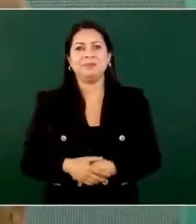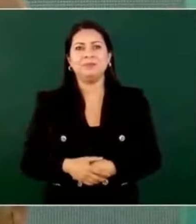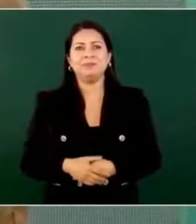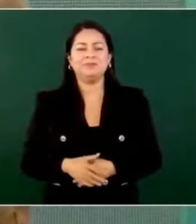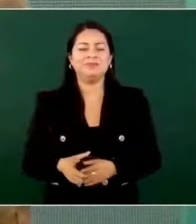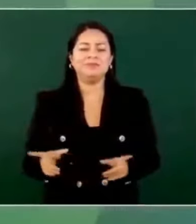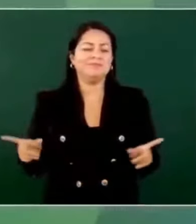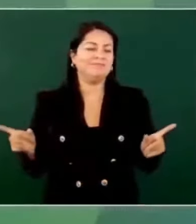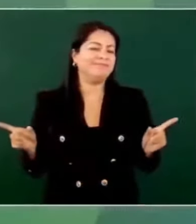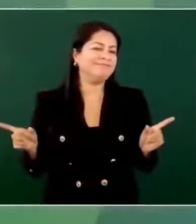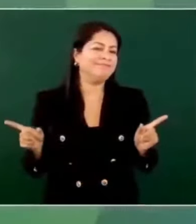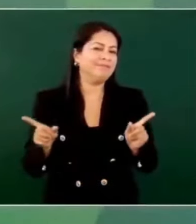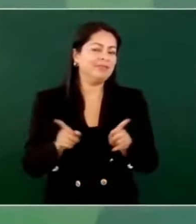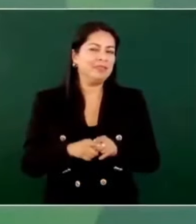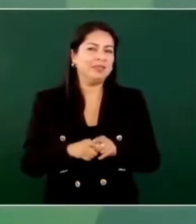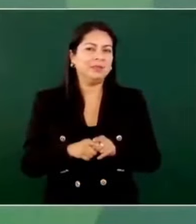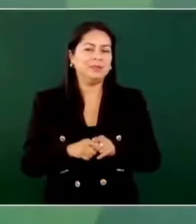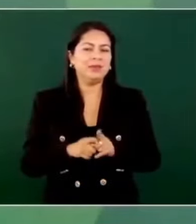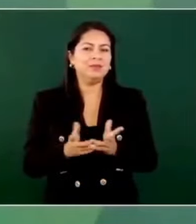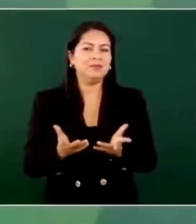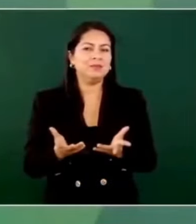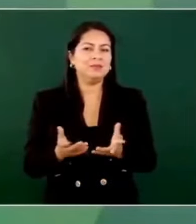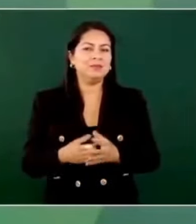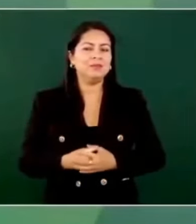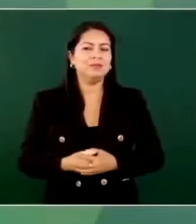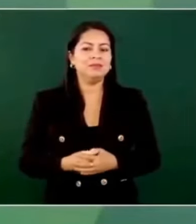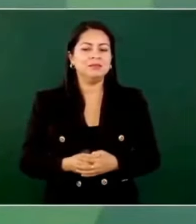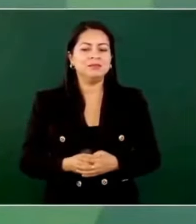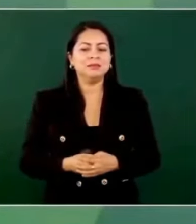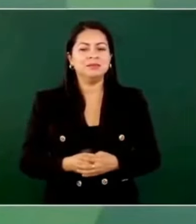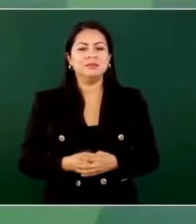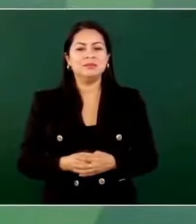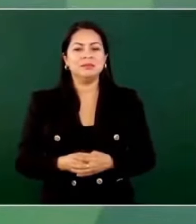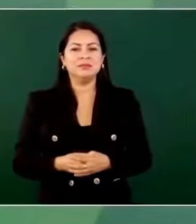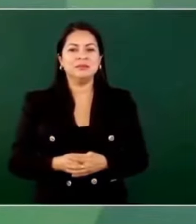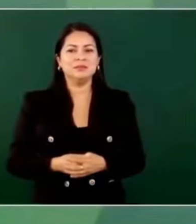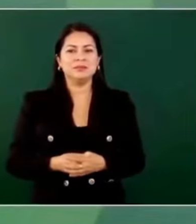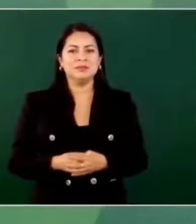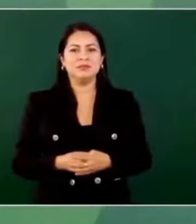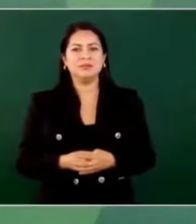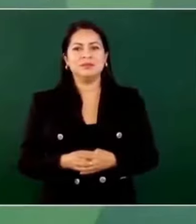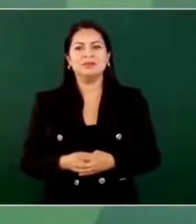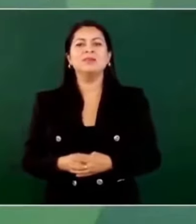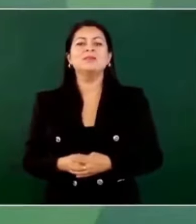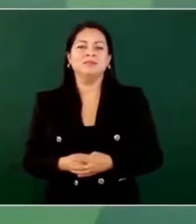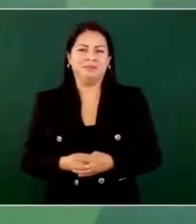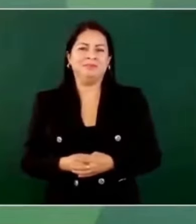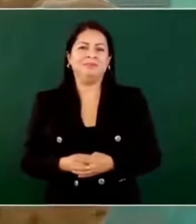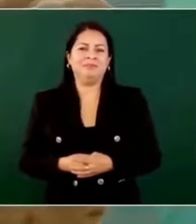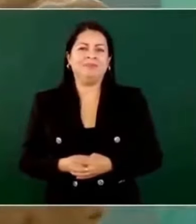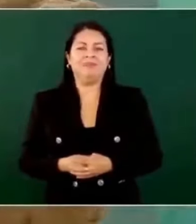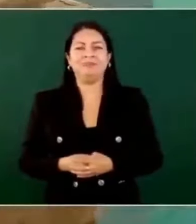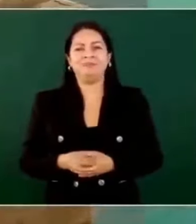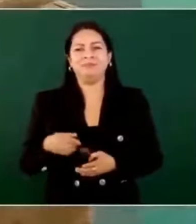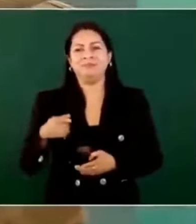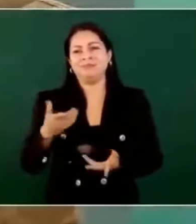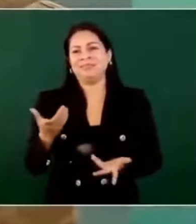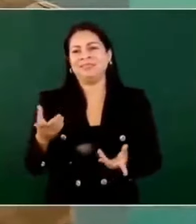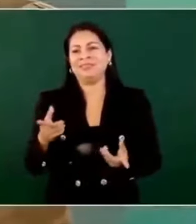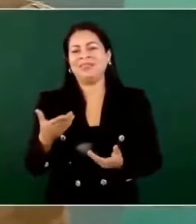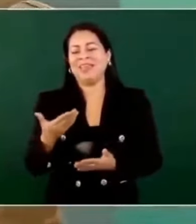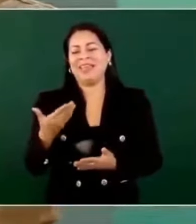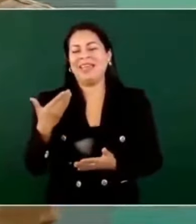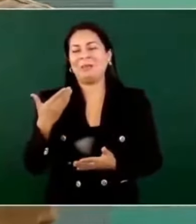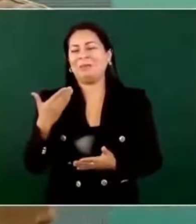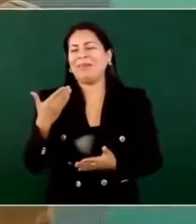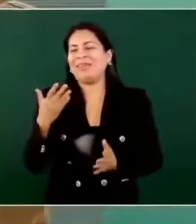que nos demos cuenta. Yo apenas y de